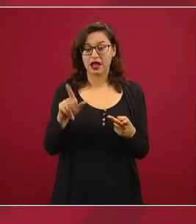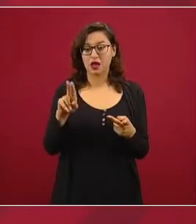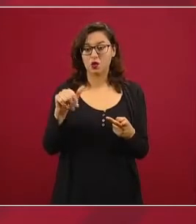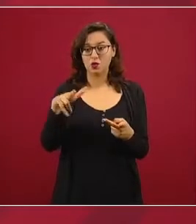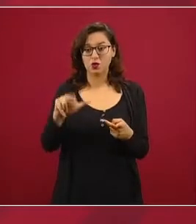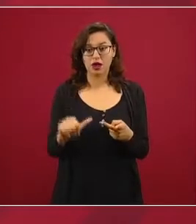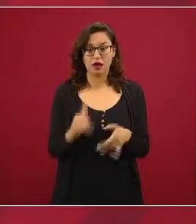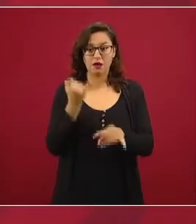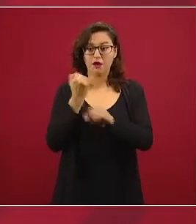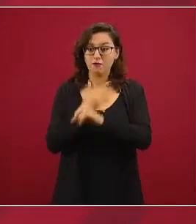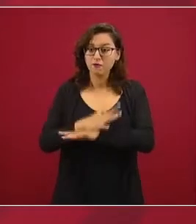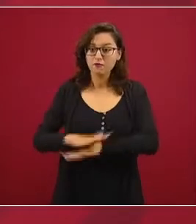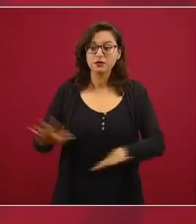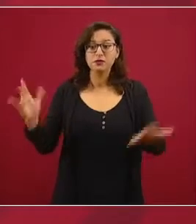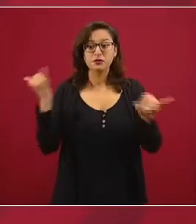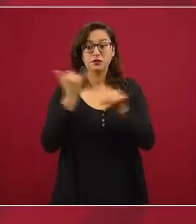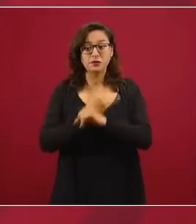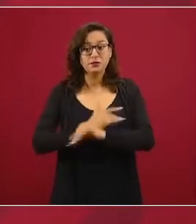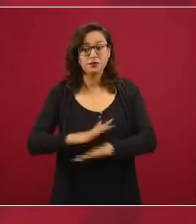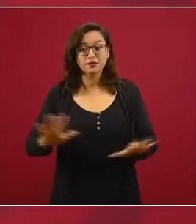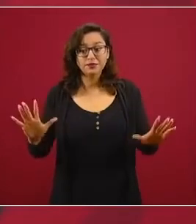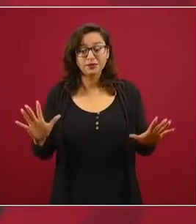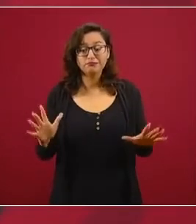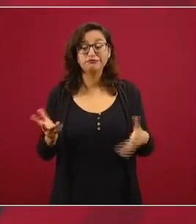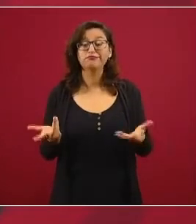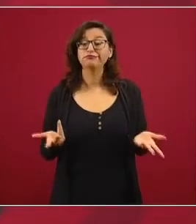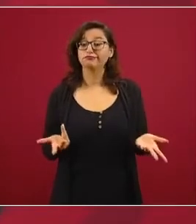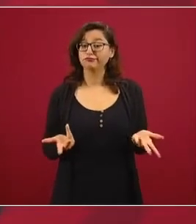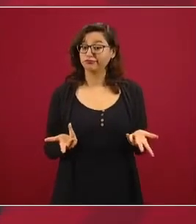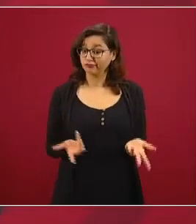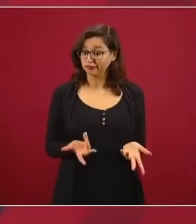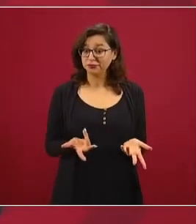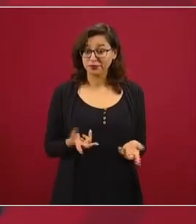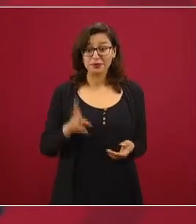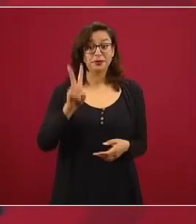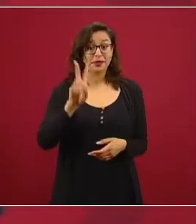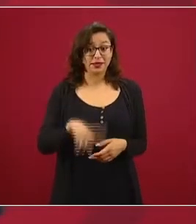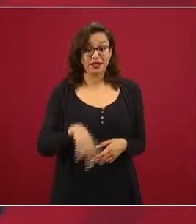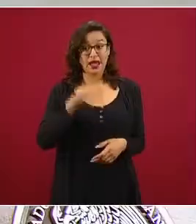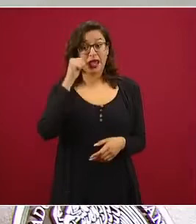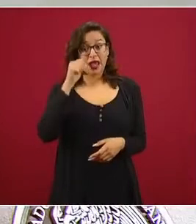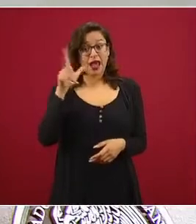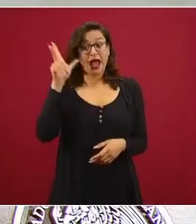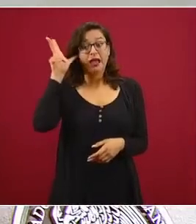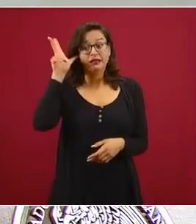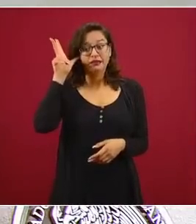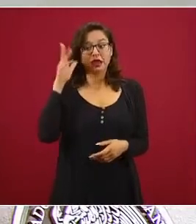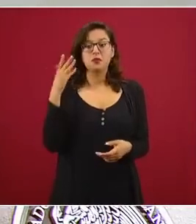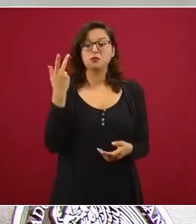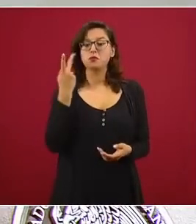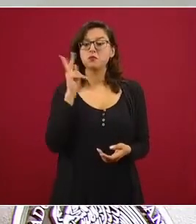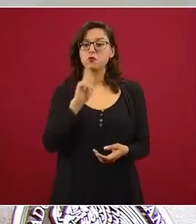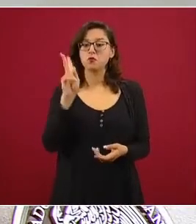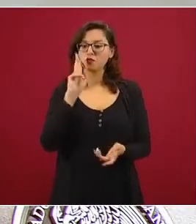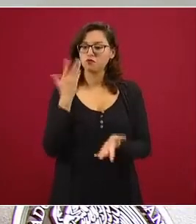toda la información en efecto todavía antier, más pruebas